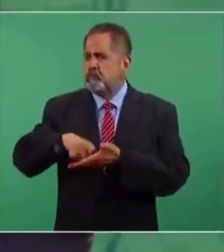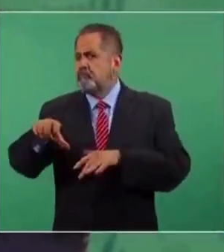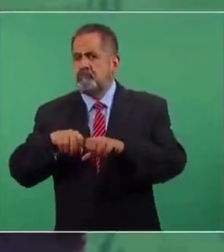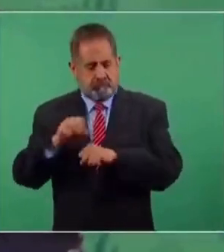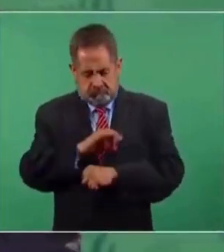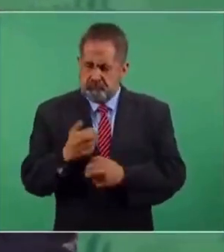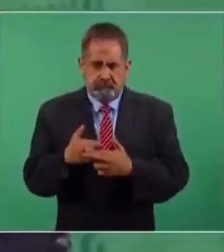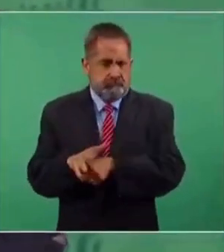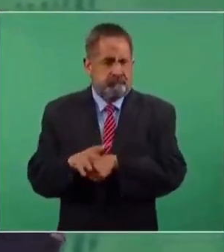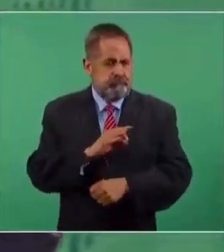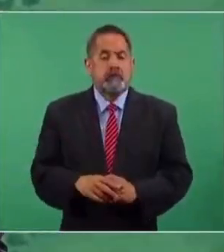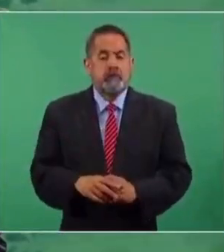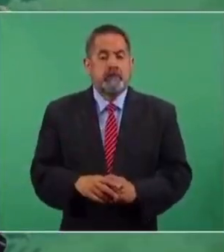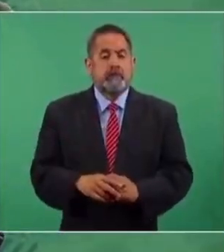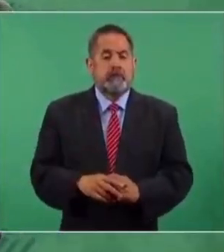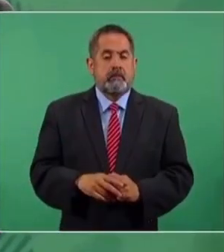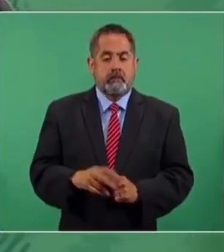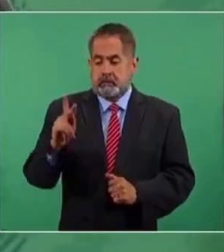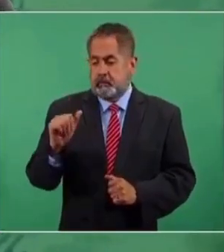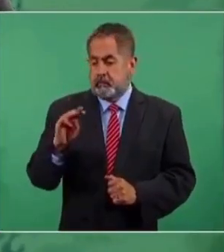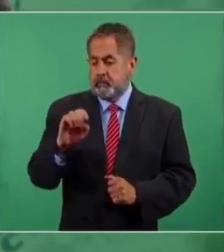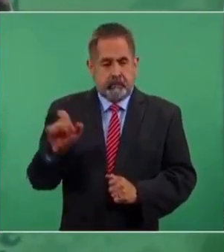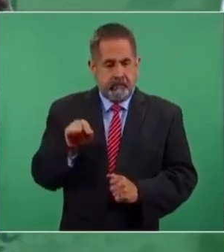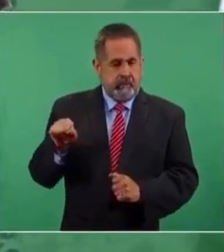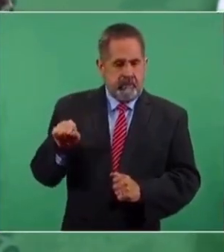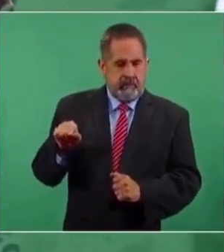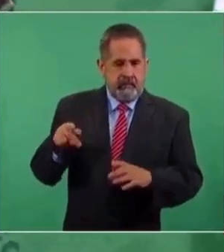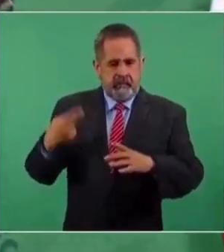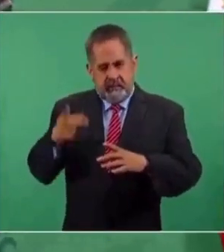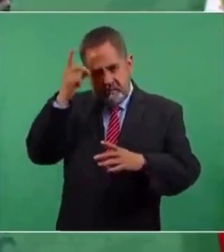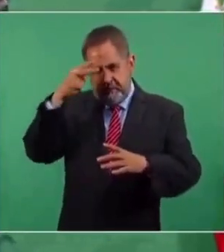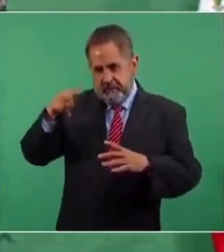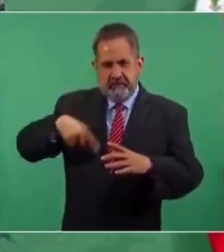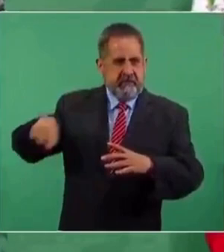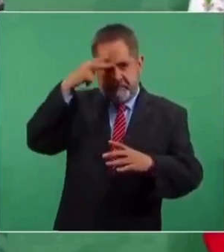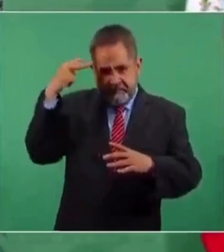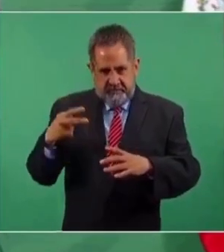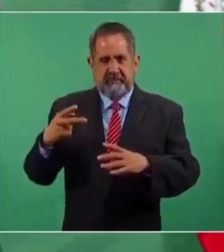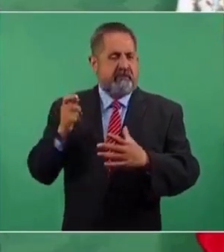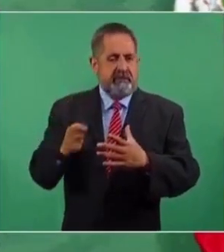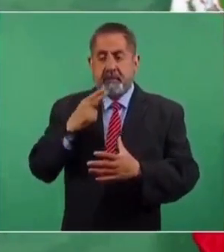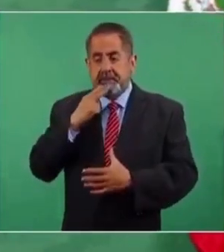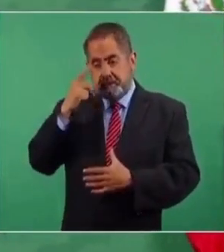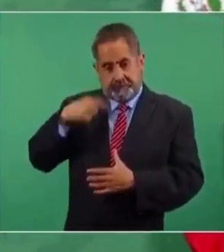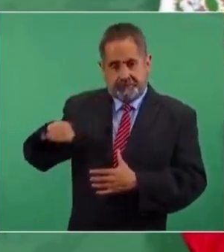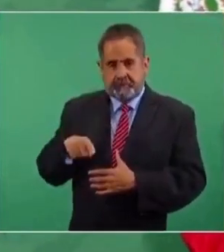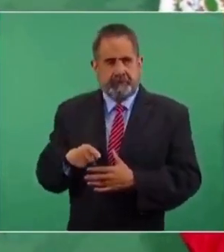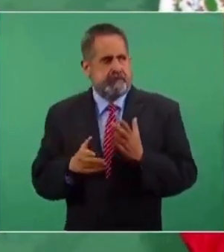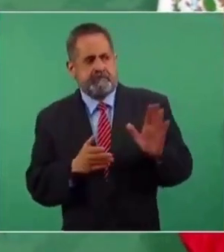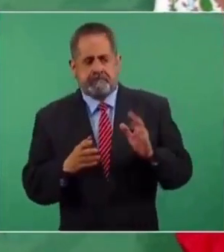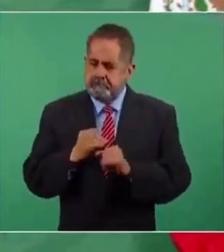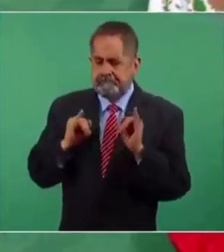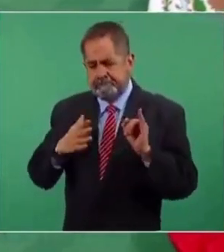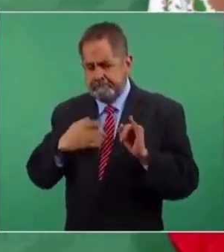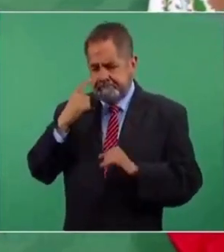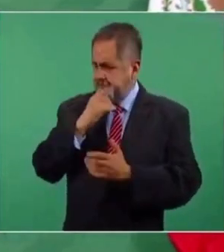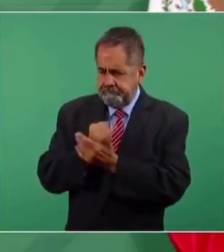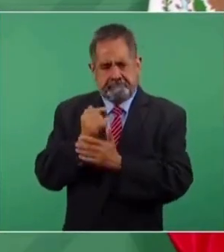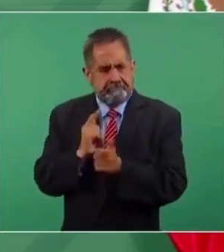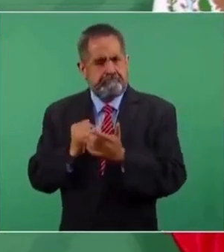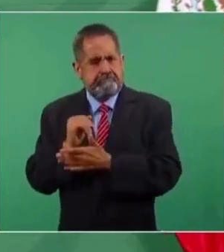adquisitivo, en poder de compra. Pemex es de los mexicanos y eso nos permite tener independencia, tener autonomía,